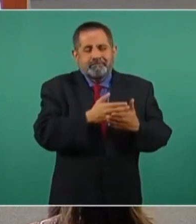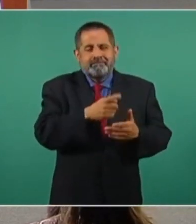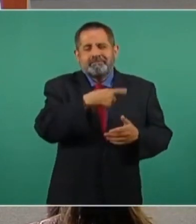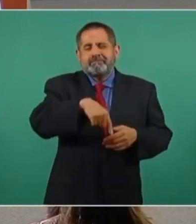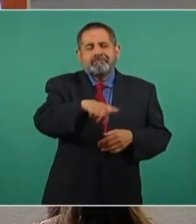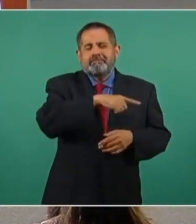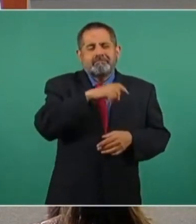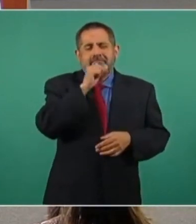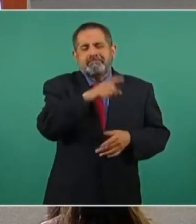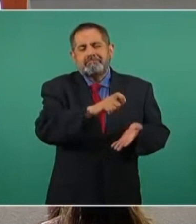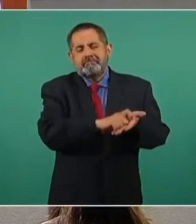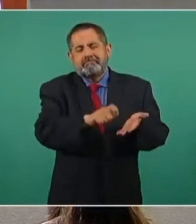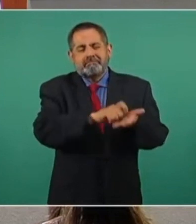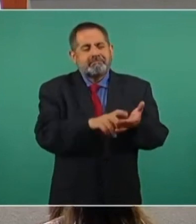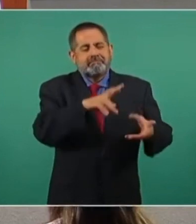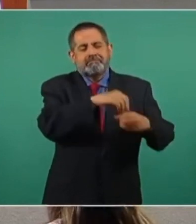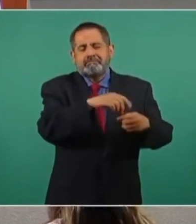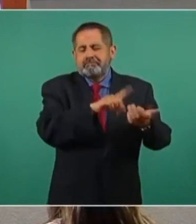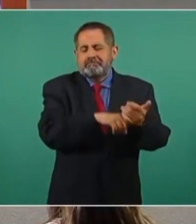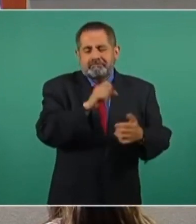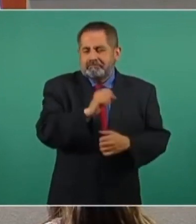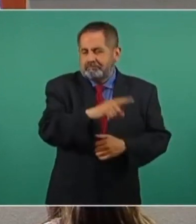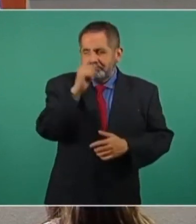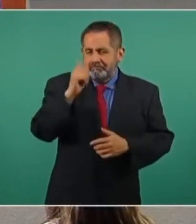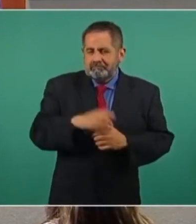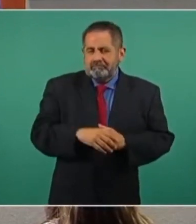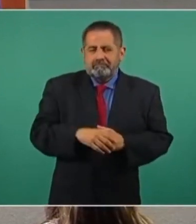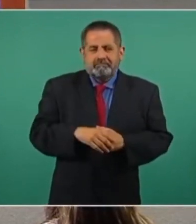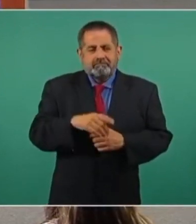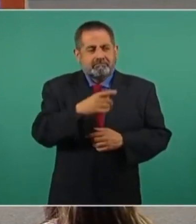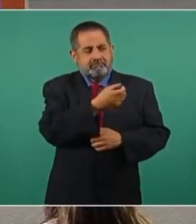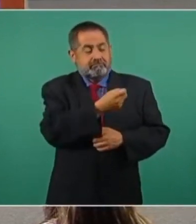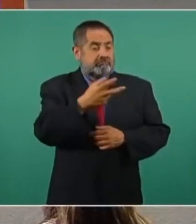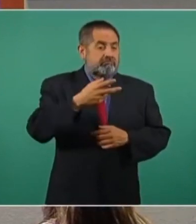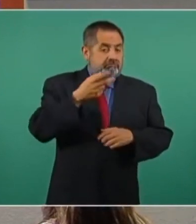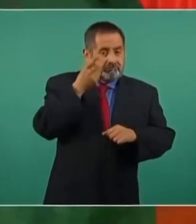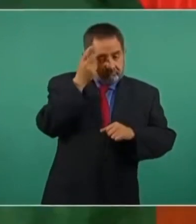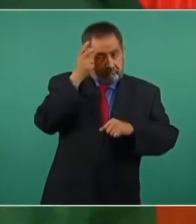son directivos,